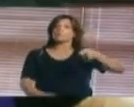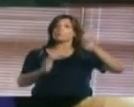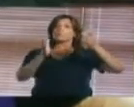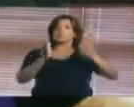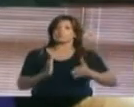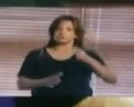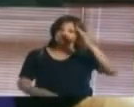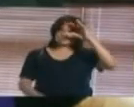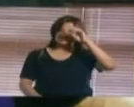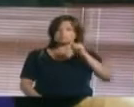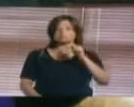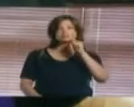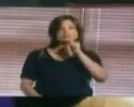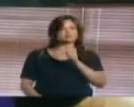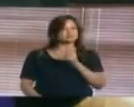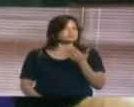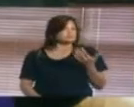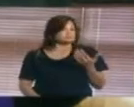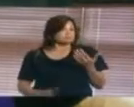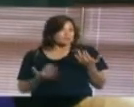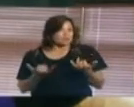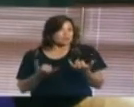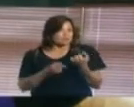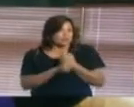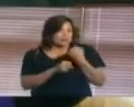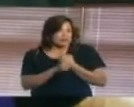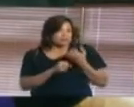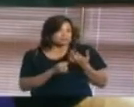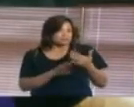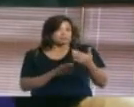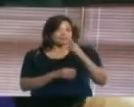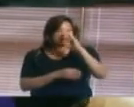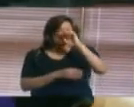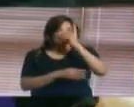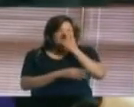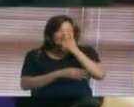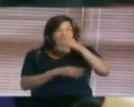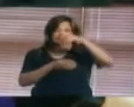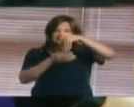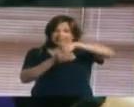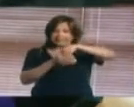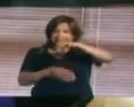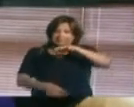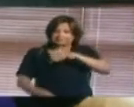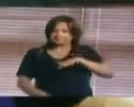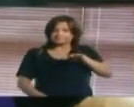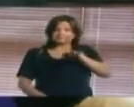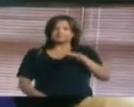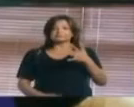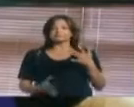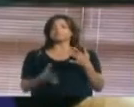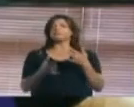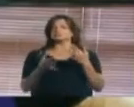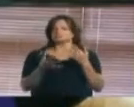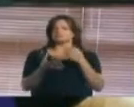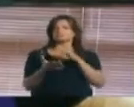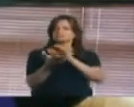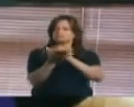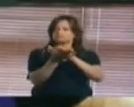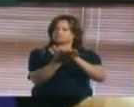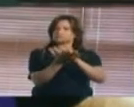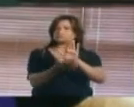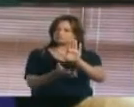y juezas activos de la República Dominicana y destacar su trabajo,